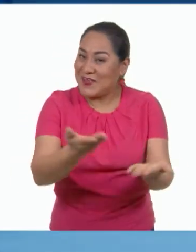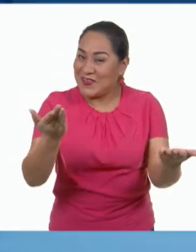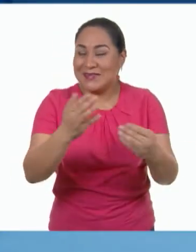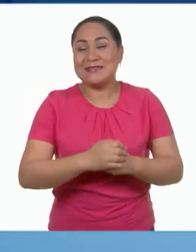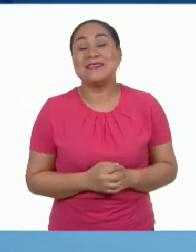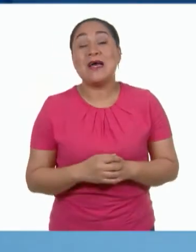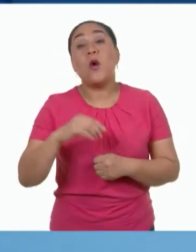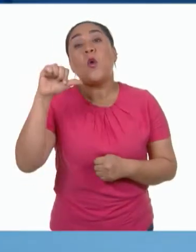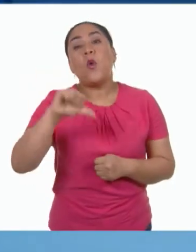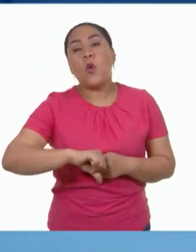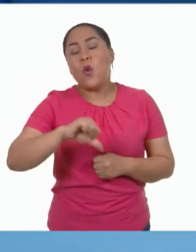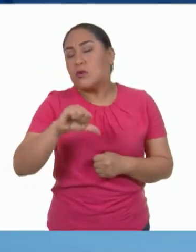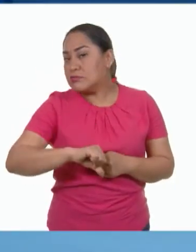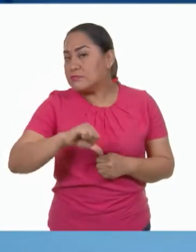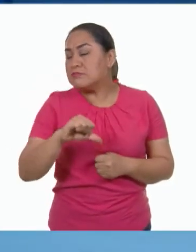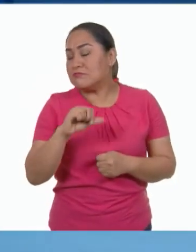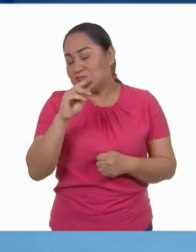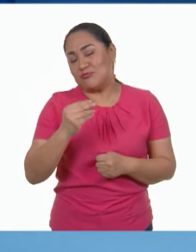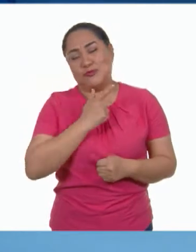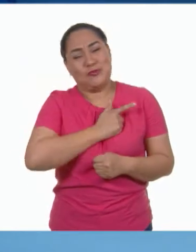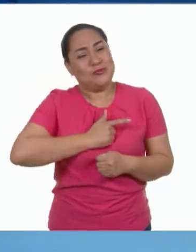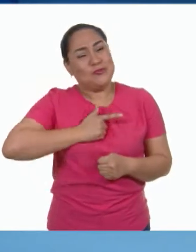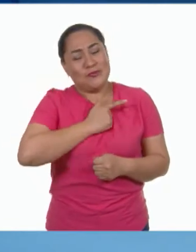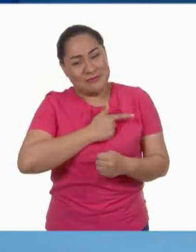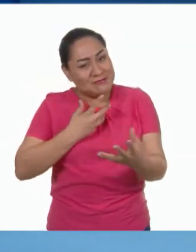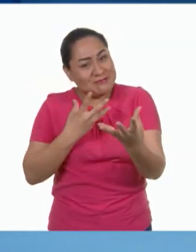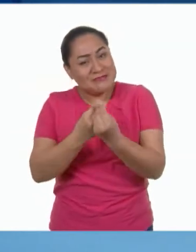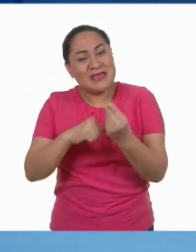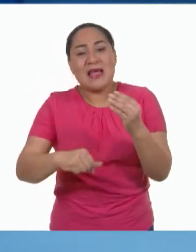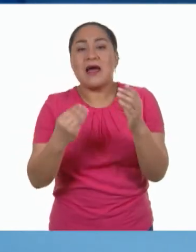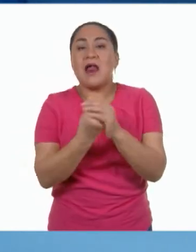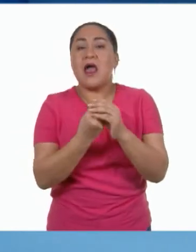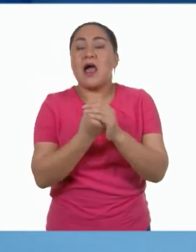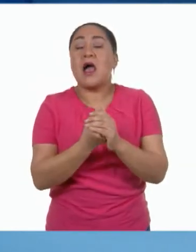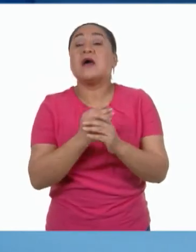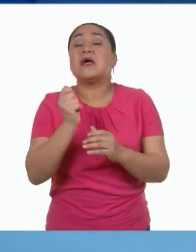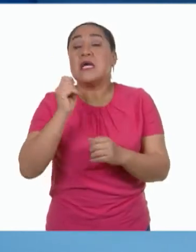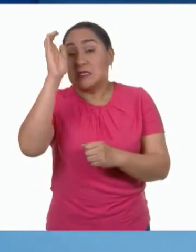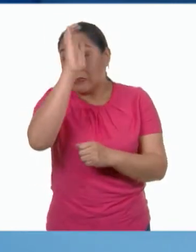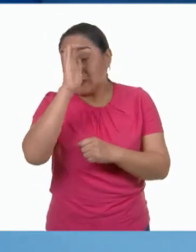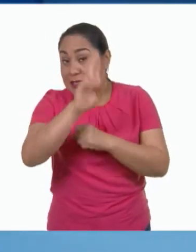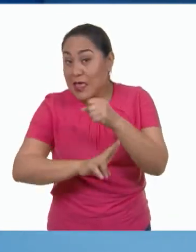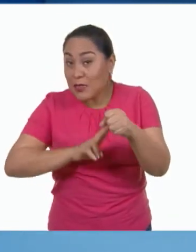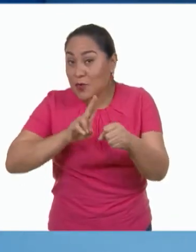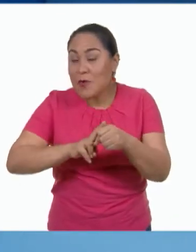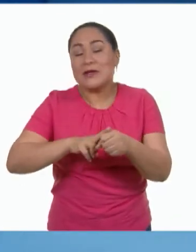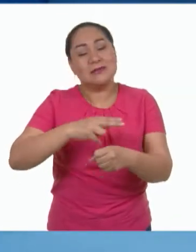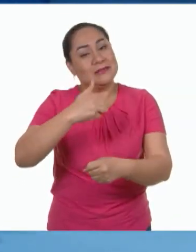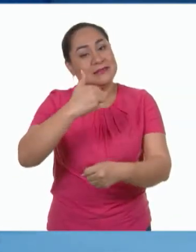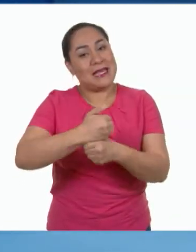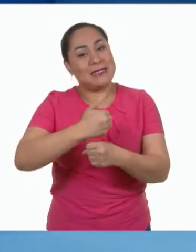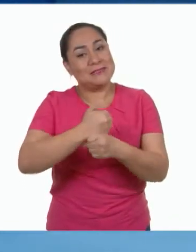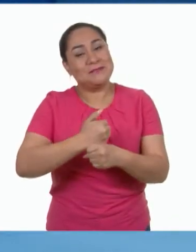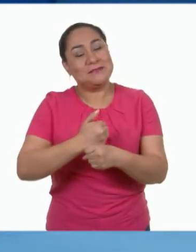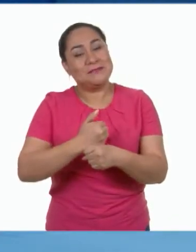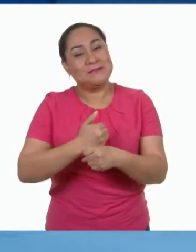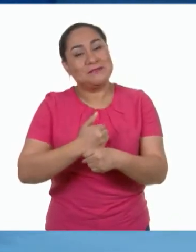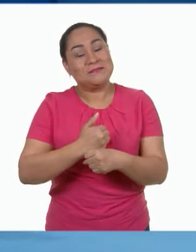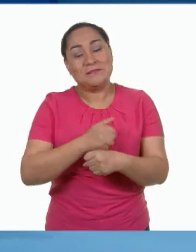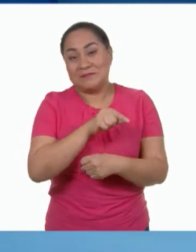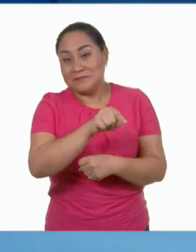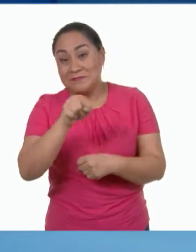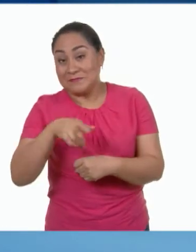El día de hoy vamos a tener el gusto de estar con ustedes en esta clase de Ciencias Naturales de Sexto Grado. ¿Están listos?